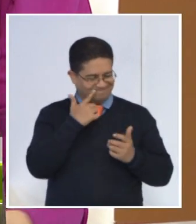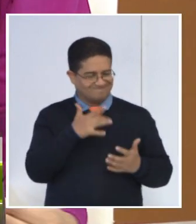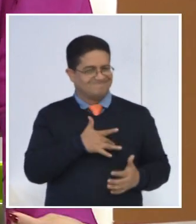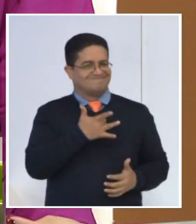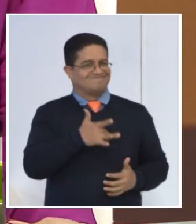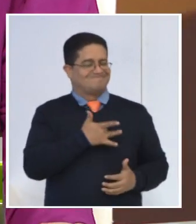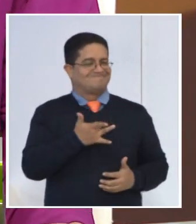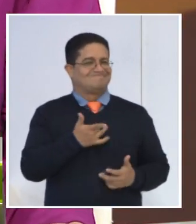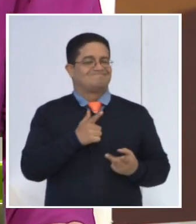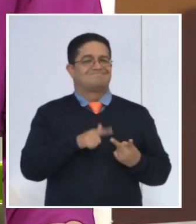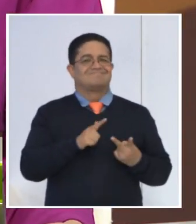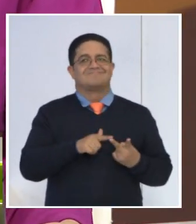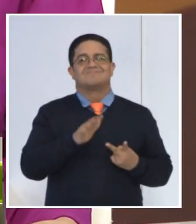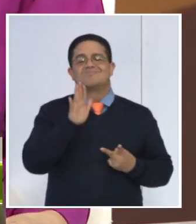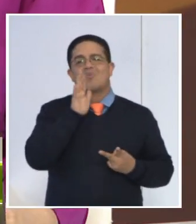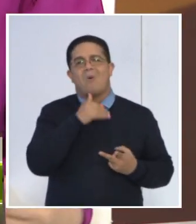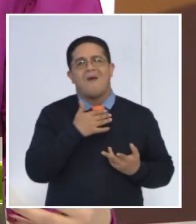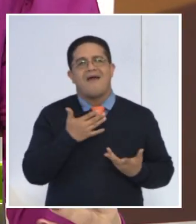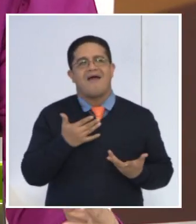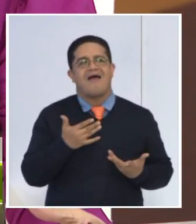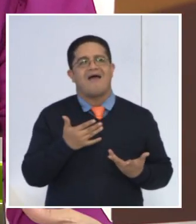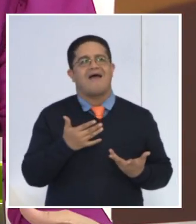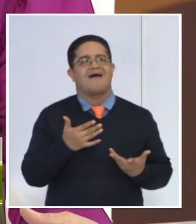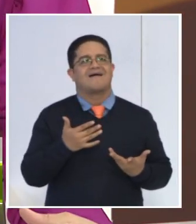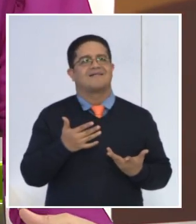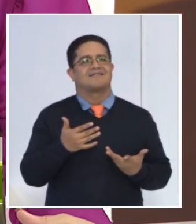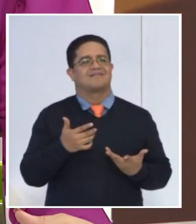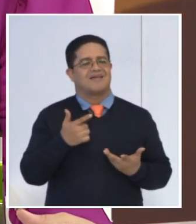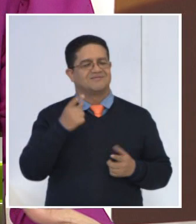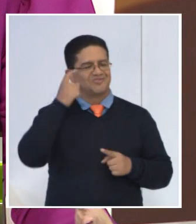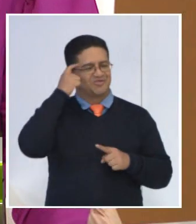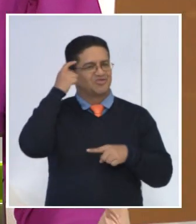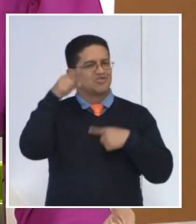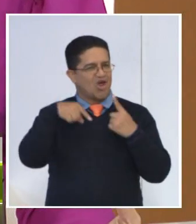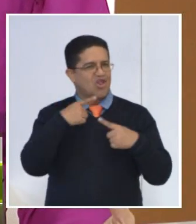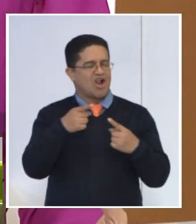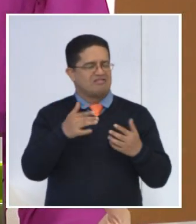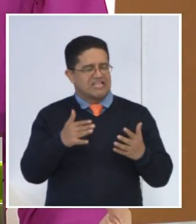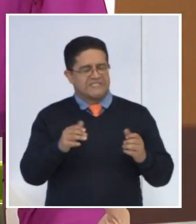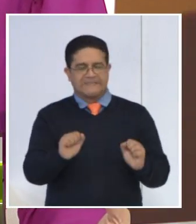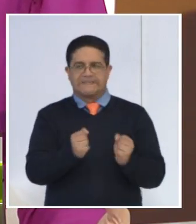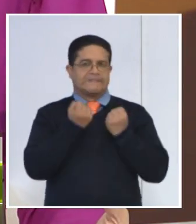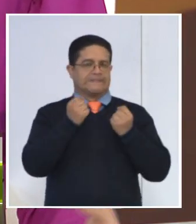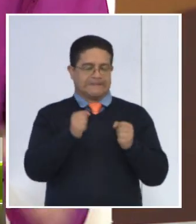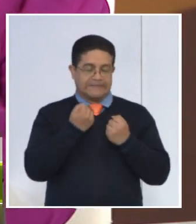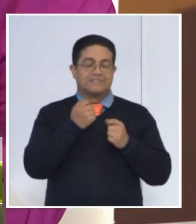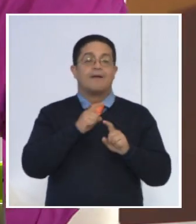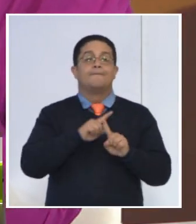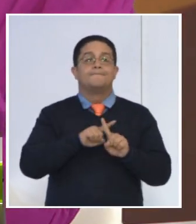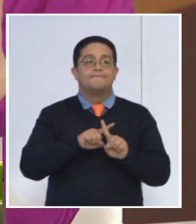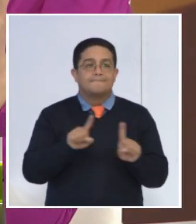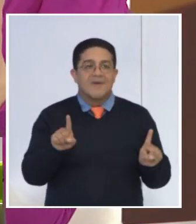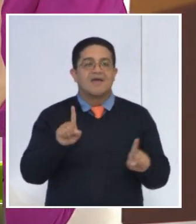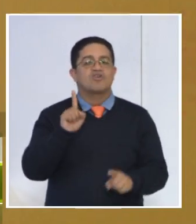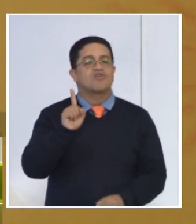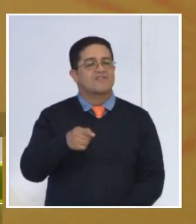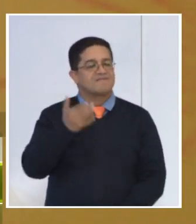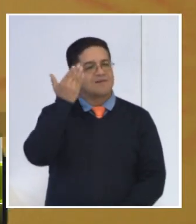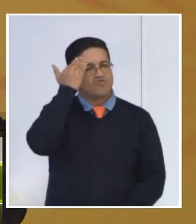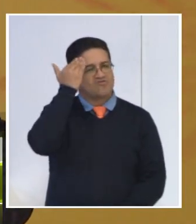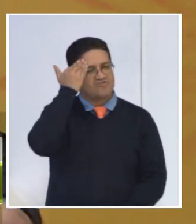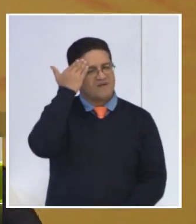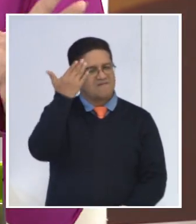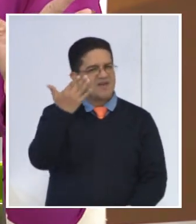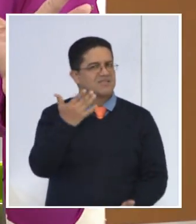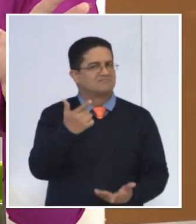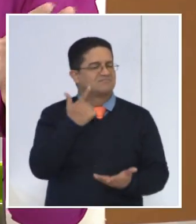vida, no tener tanta la crudeza del día a día. Pero también tenemos que saber, según nuestra personalidad también, que